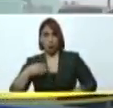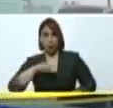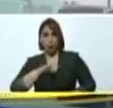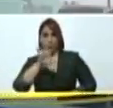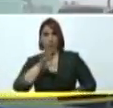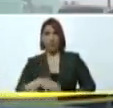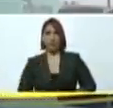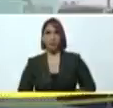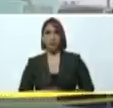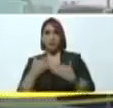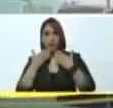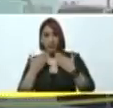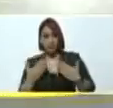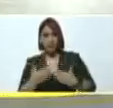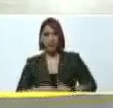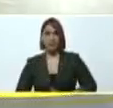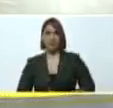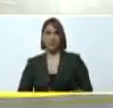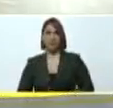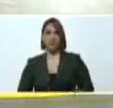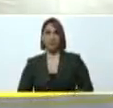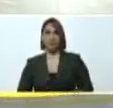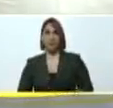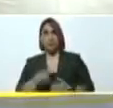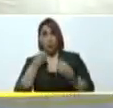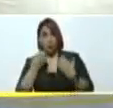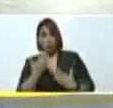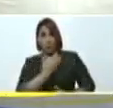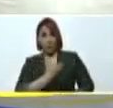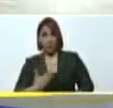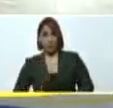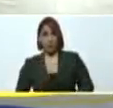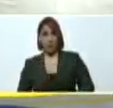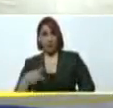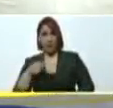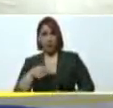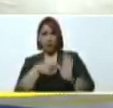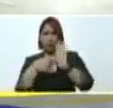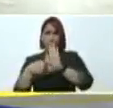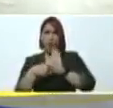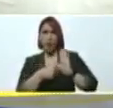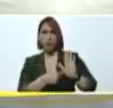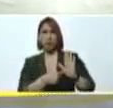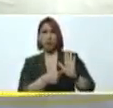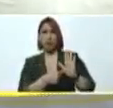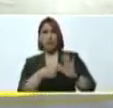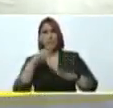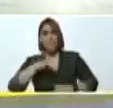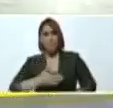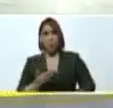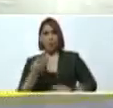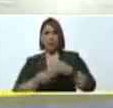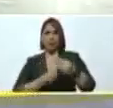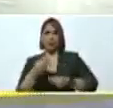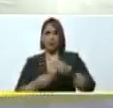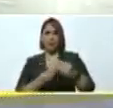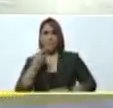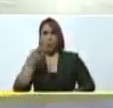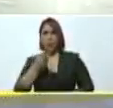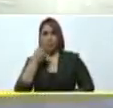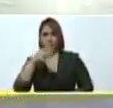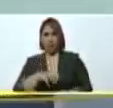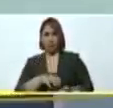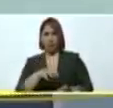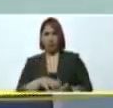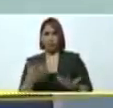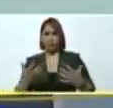país. Muchas gracias. Bueno, presidente, esto es una muestra de lo que se puede hacer como política de estado con la